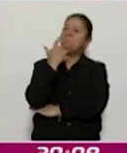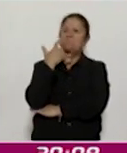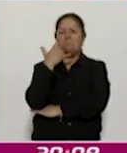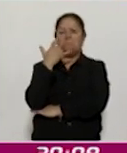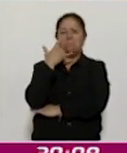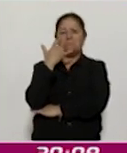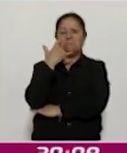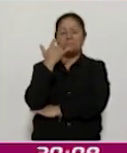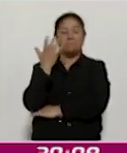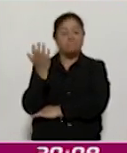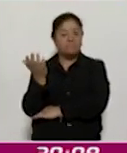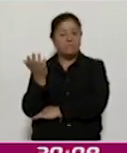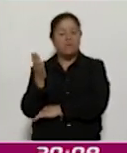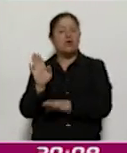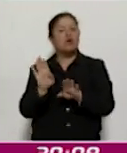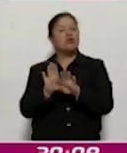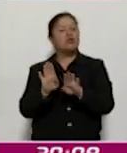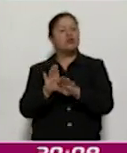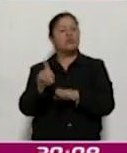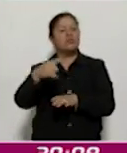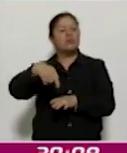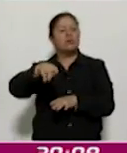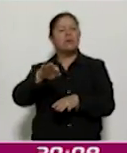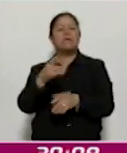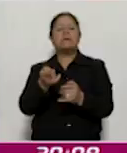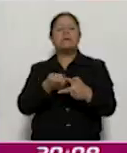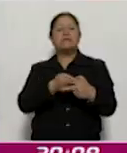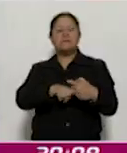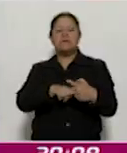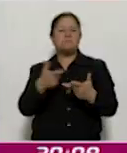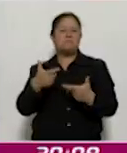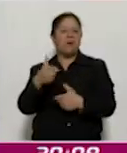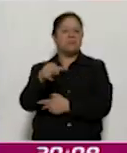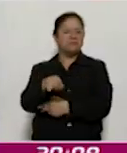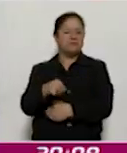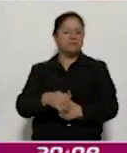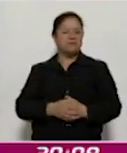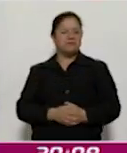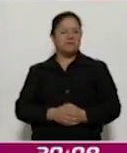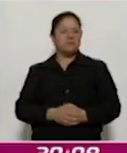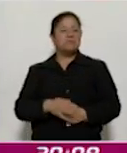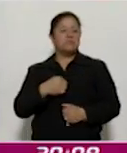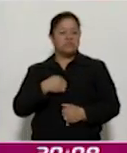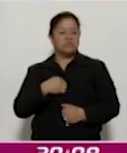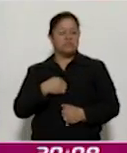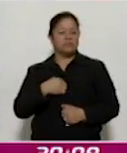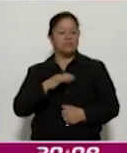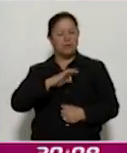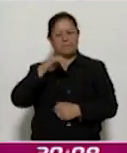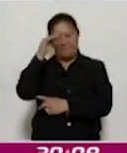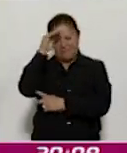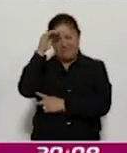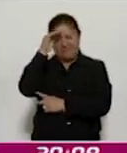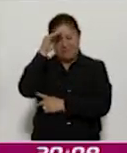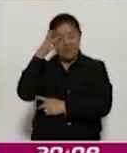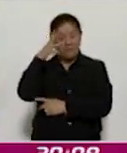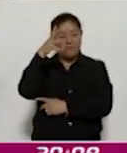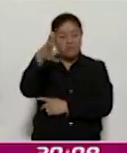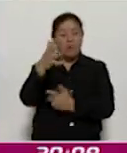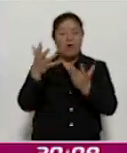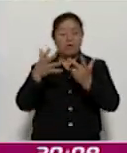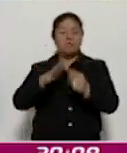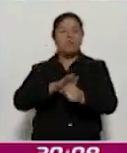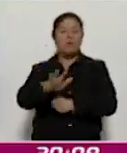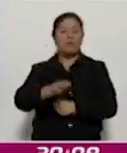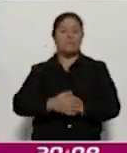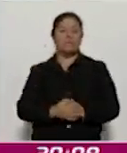emprenden y todo eso. Y así podré ver qué hacer en el futuro. Las